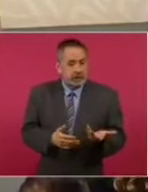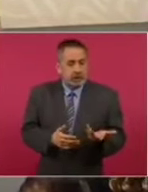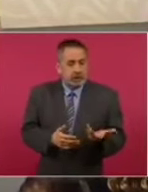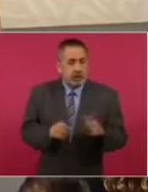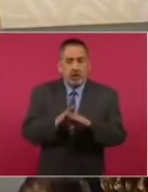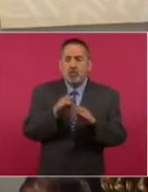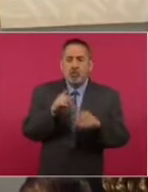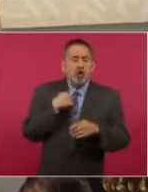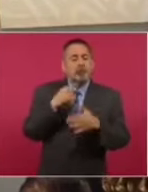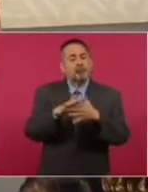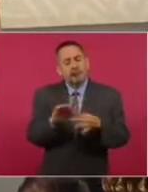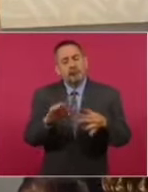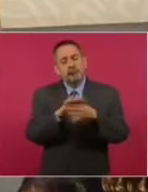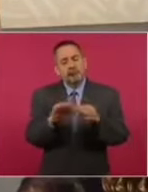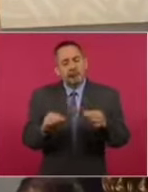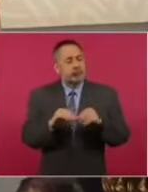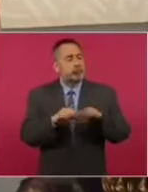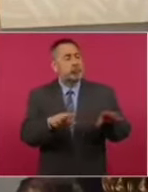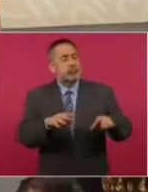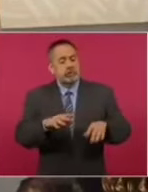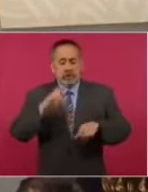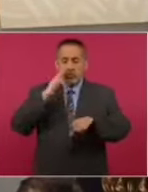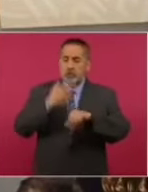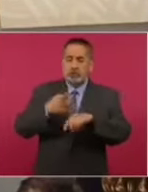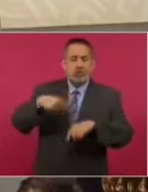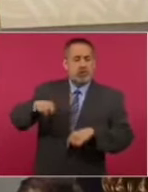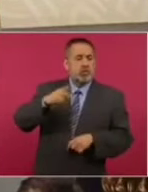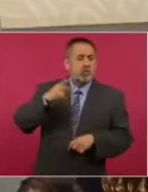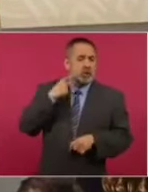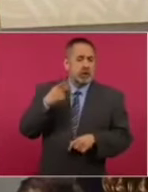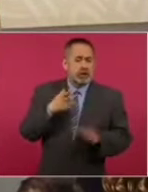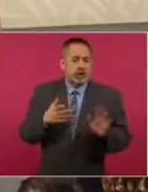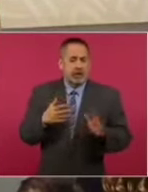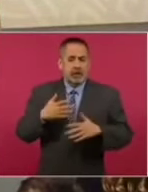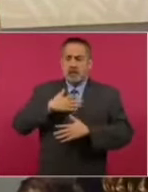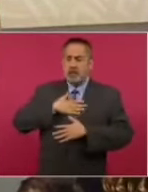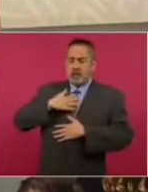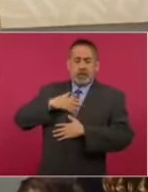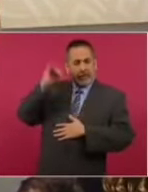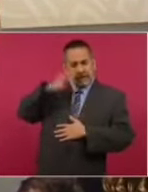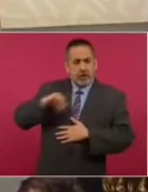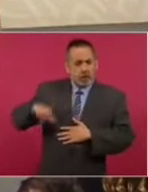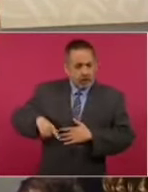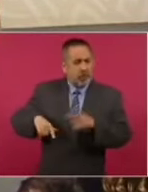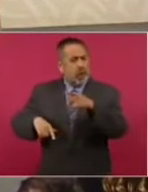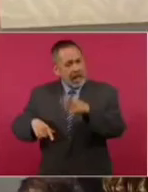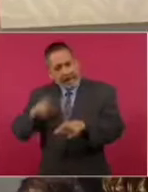algo, explicando, asumiendo la responsabilidad política, pero sí responsable, como jefe del Ejecutivo.